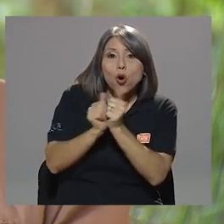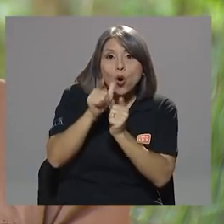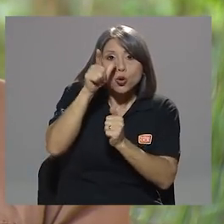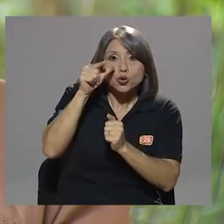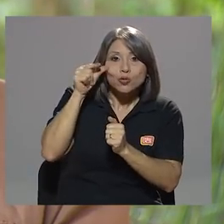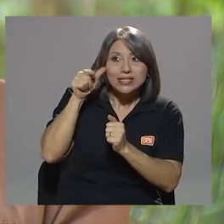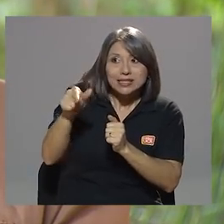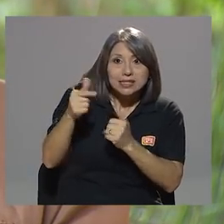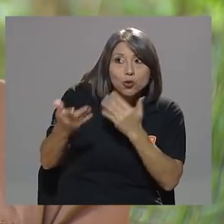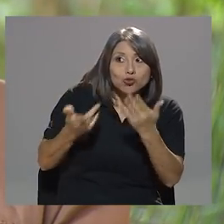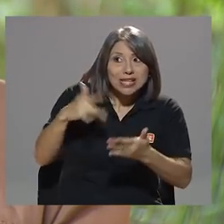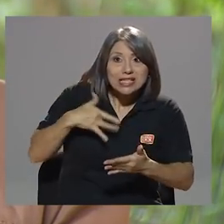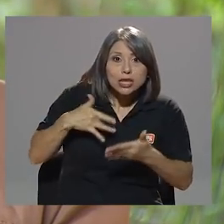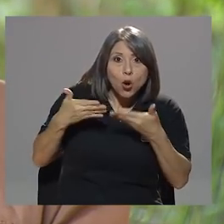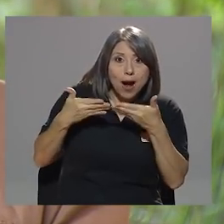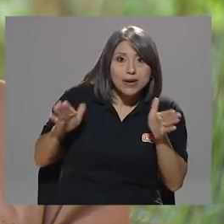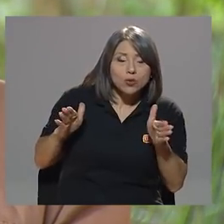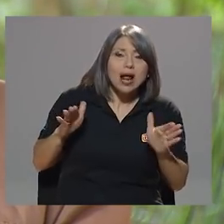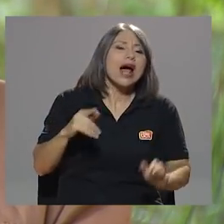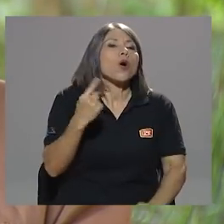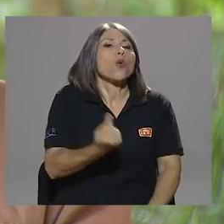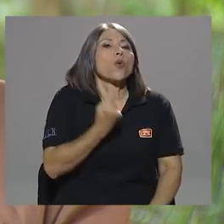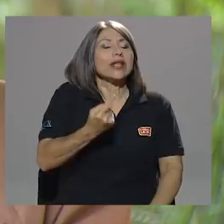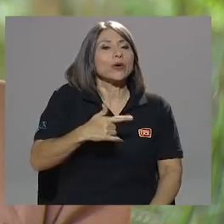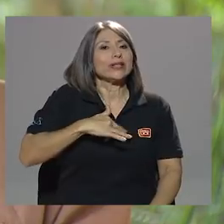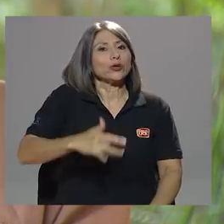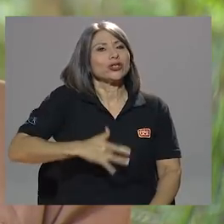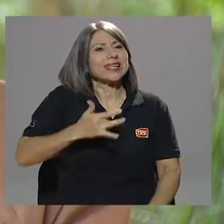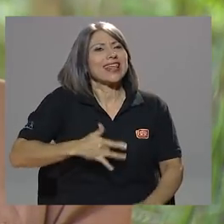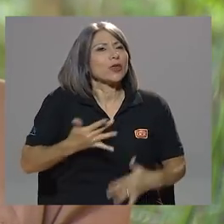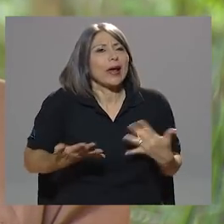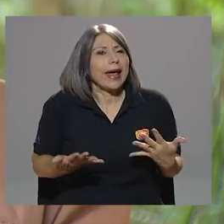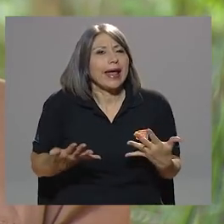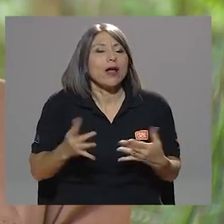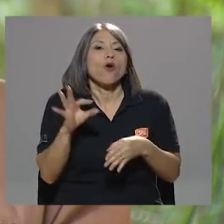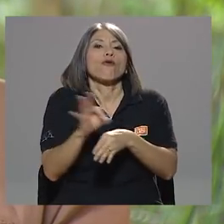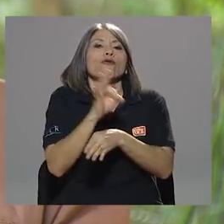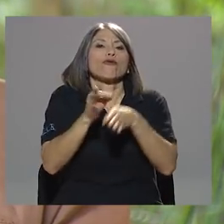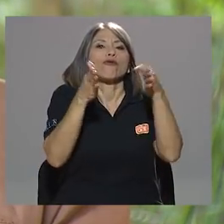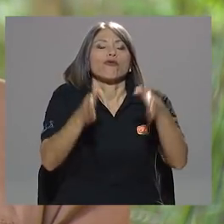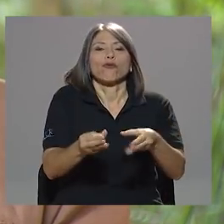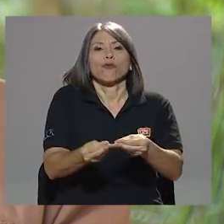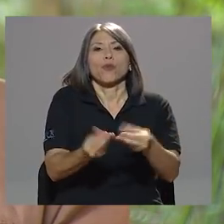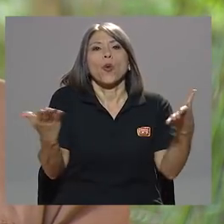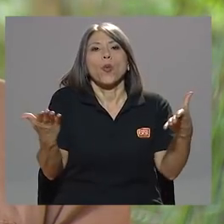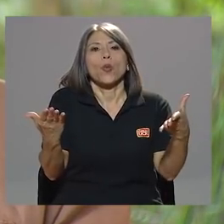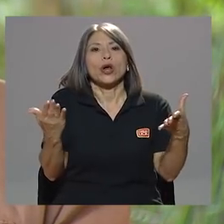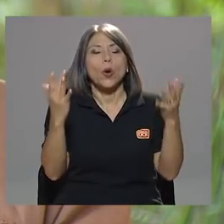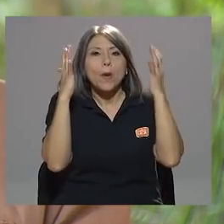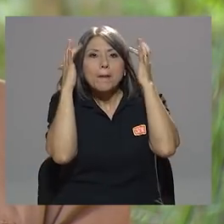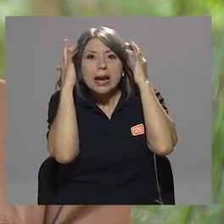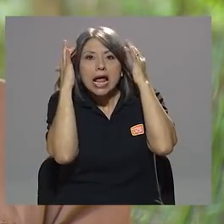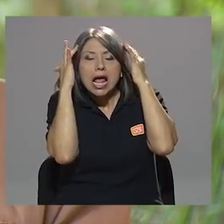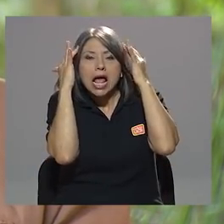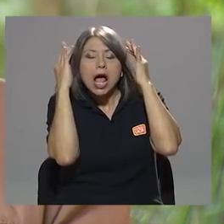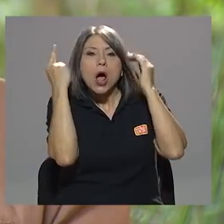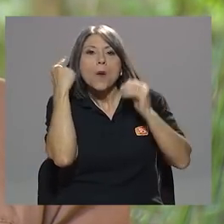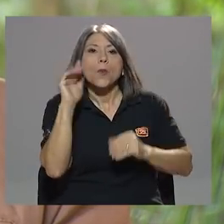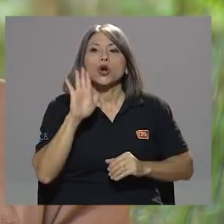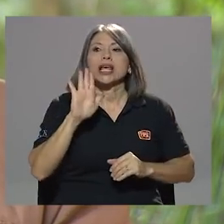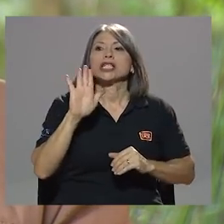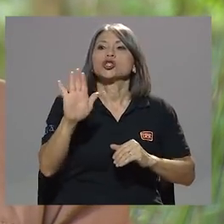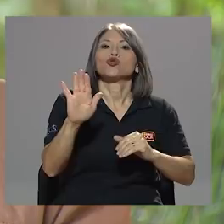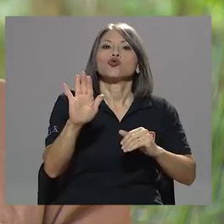Don Luis? Lo único que siento... Que su